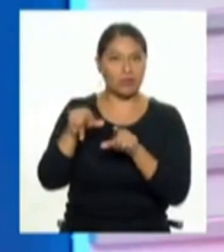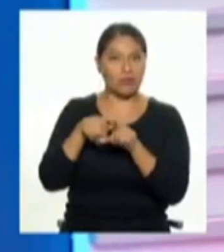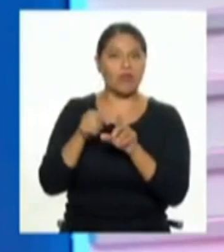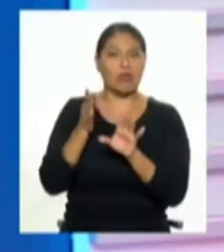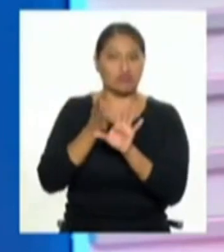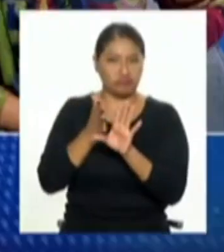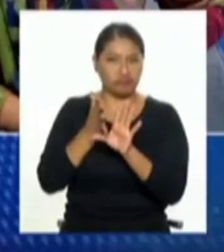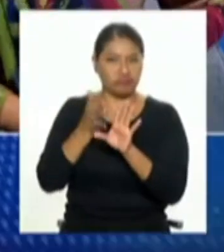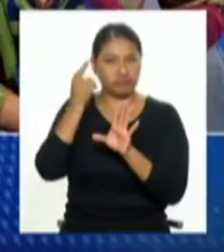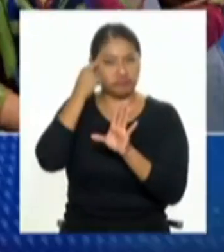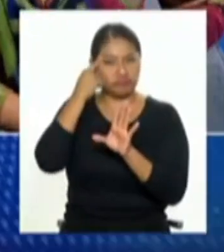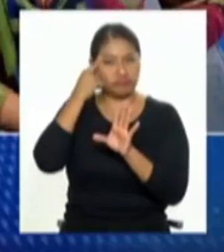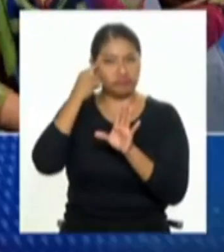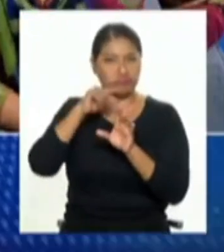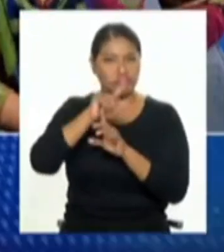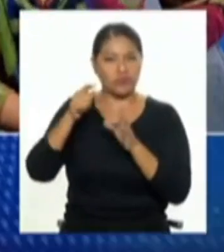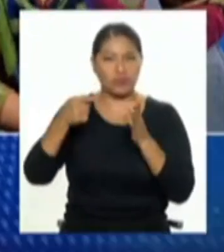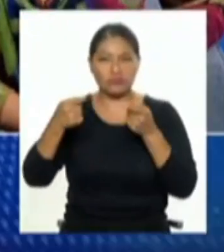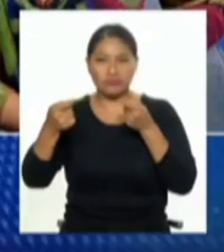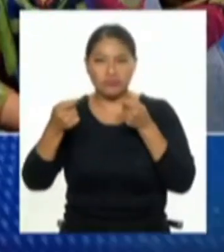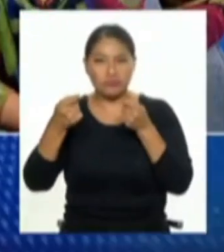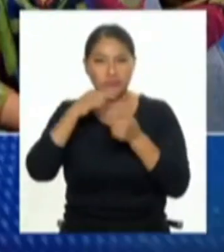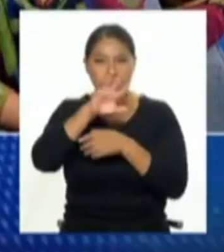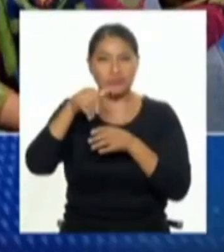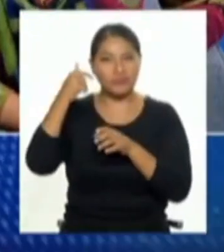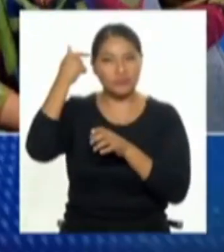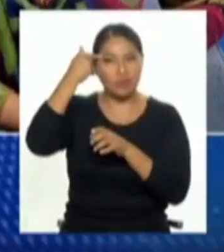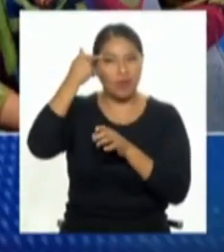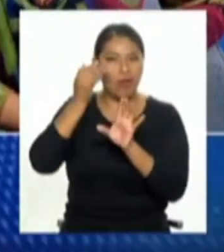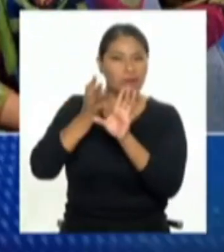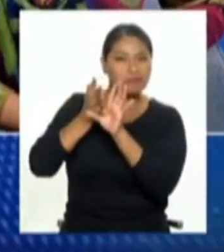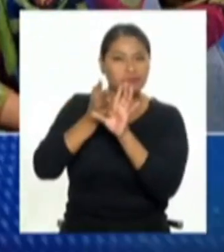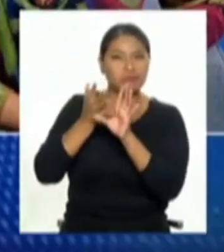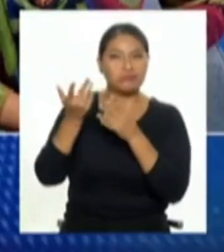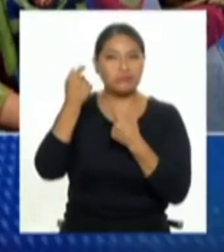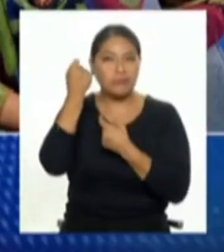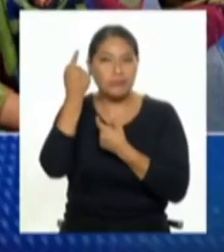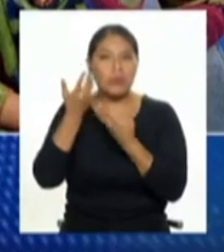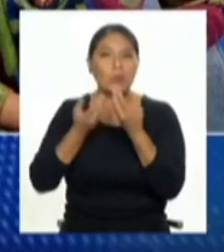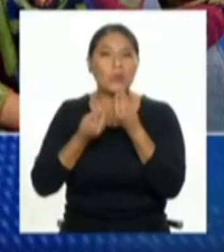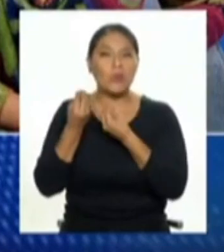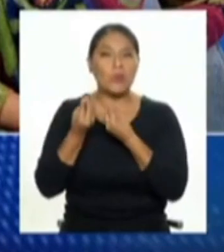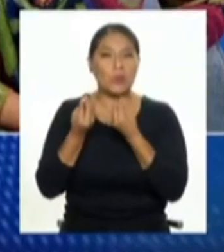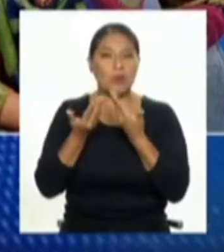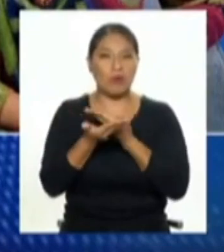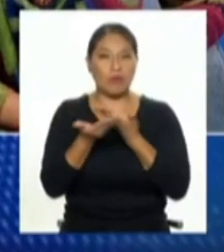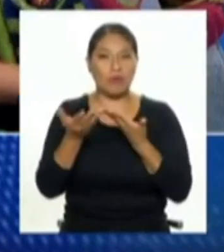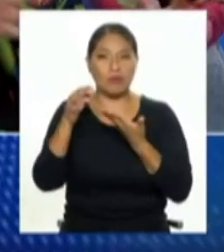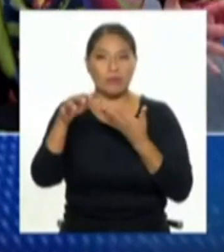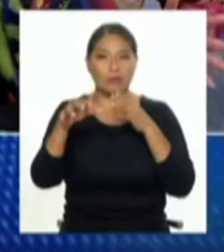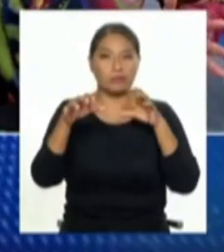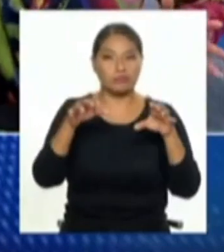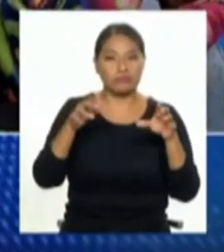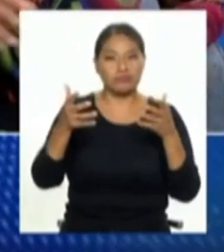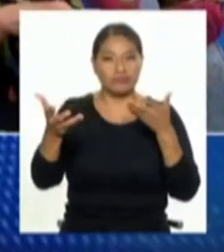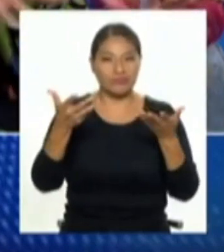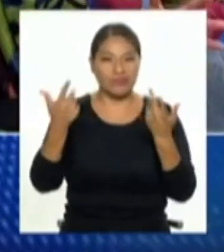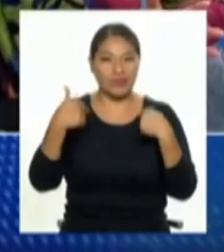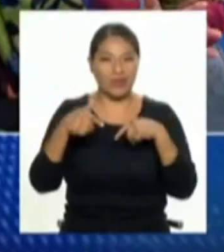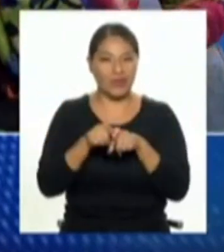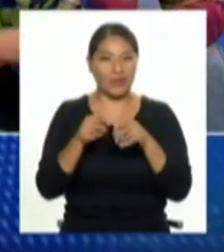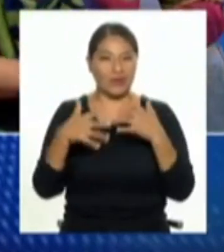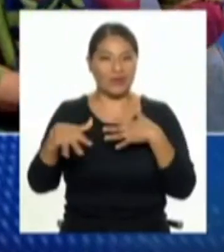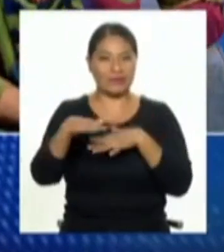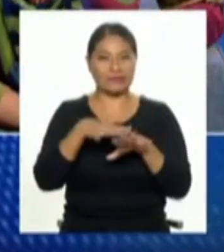psicoterapeuta que nos va a ayudar en estos temas también para entender qué podría pasar en un escenario en donde de pronto se